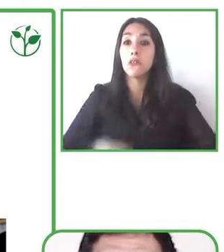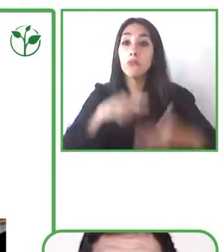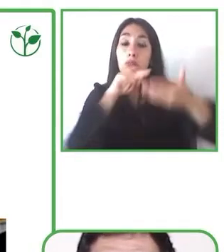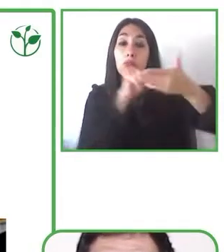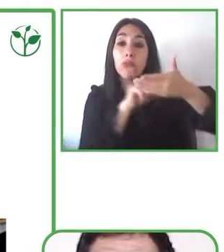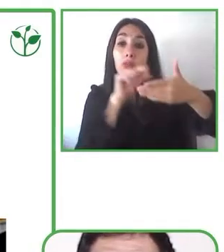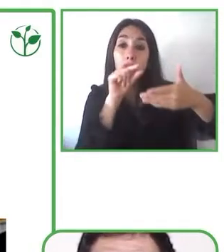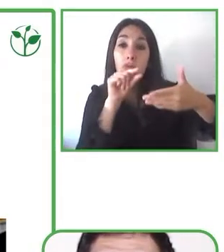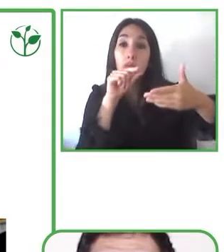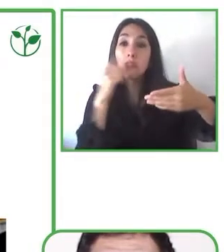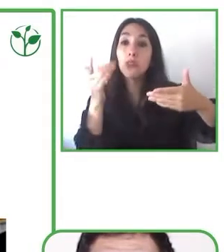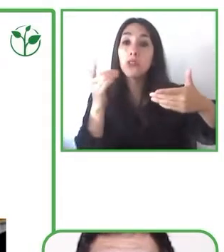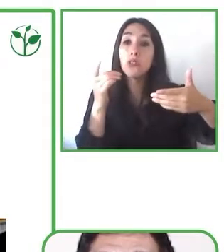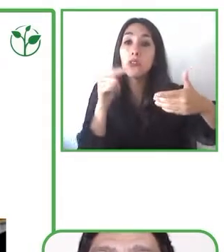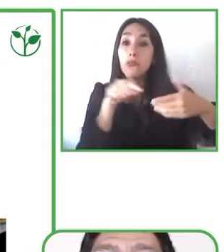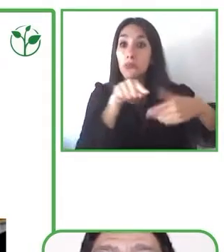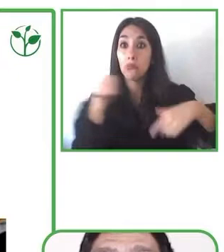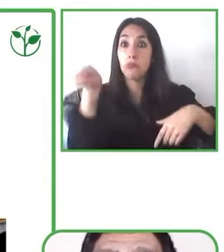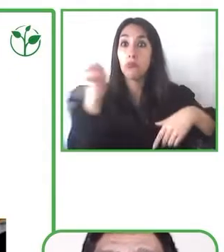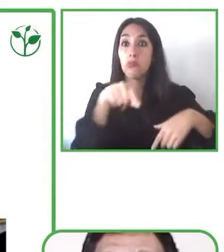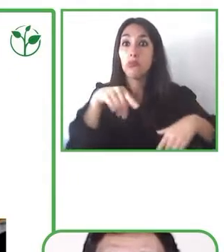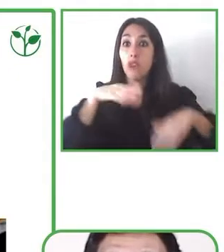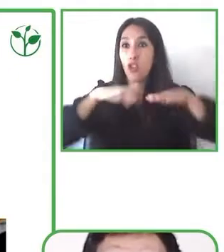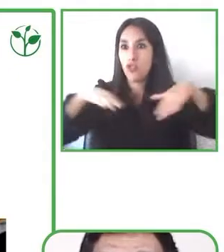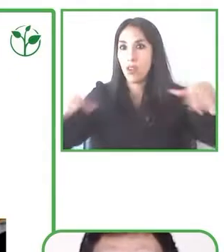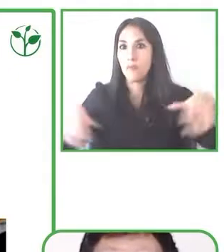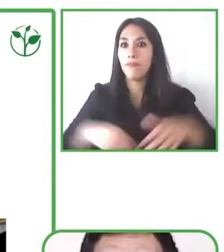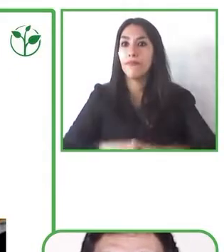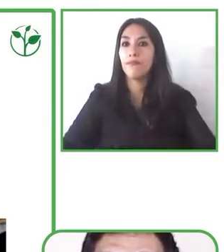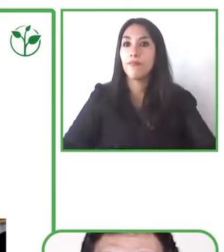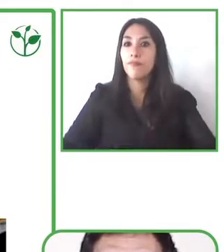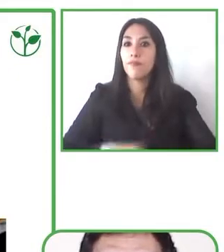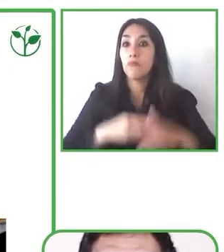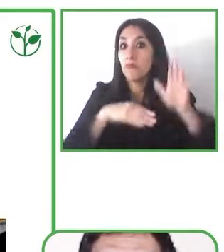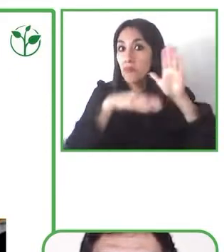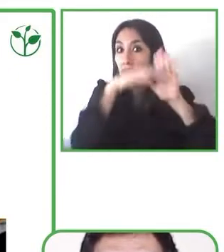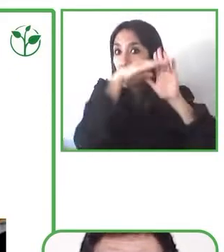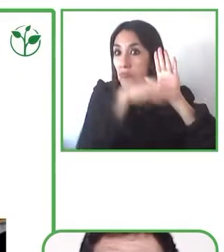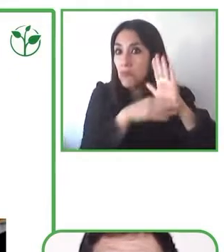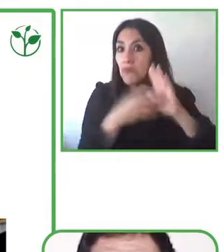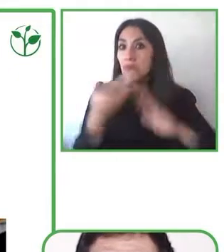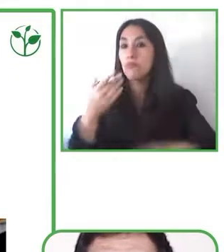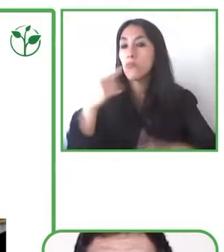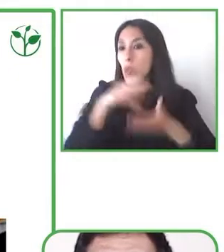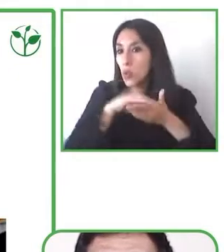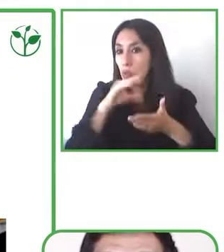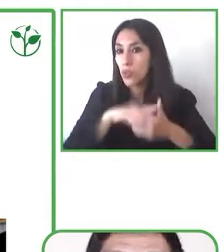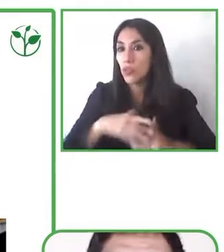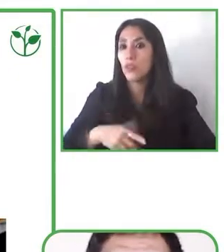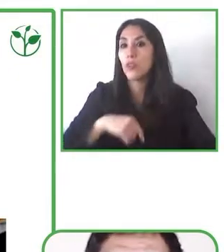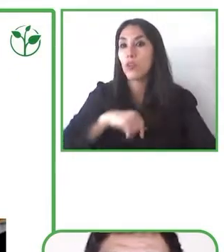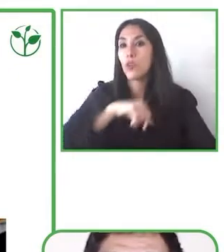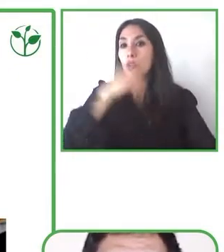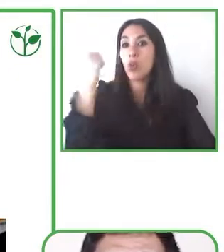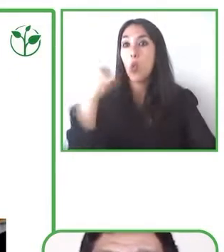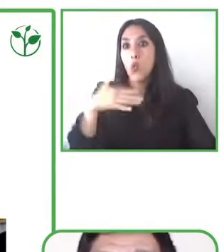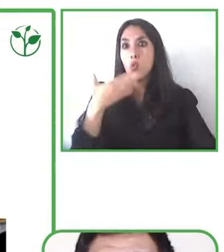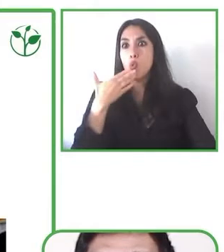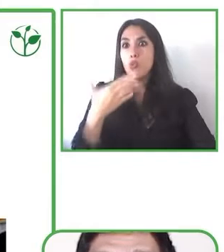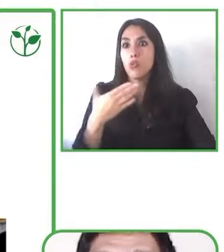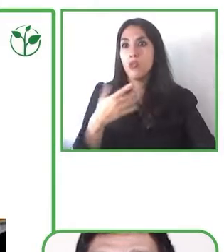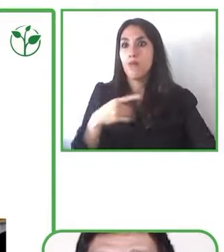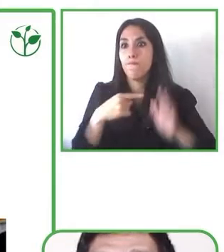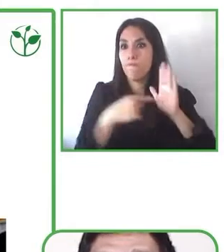compromiso cognitivo. Sin embargo, bueno, los buenos resultados de la herramienta, pues nos permiten también hacer una